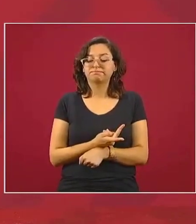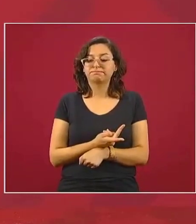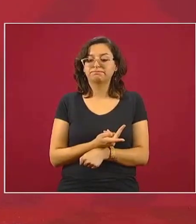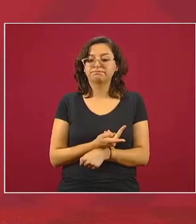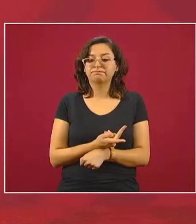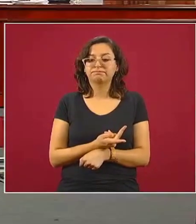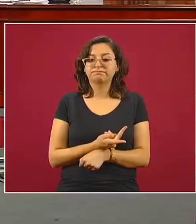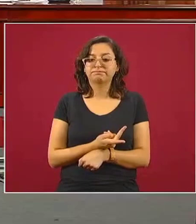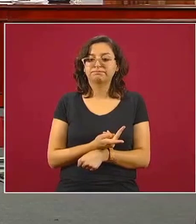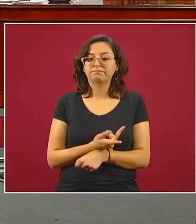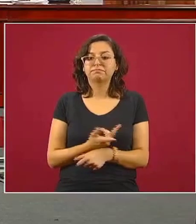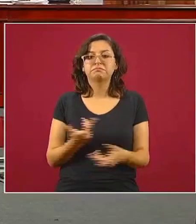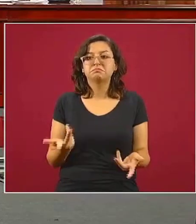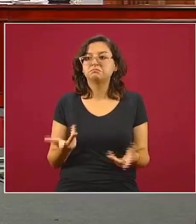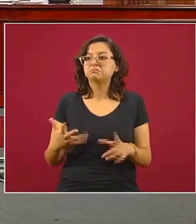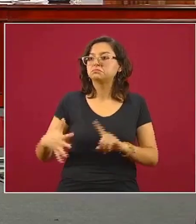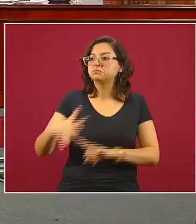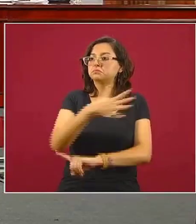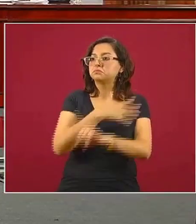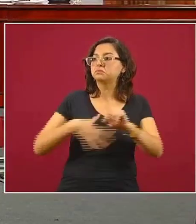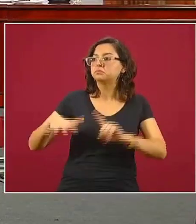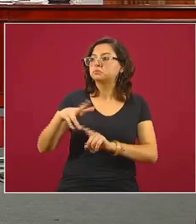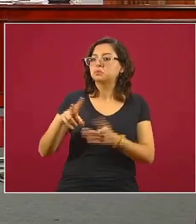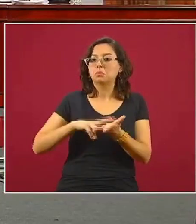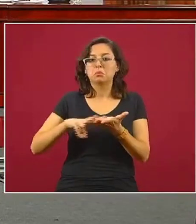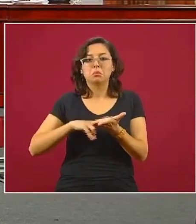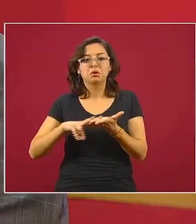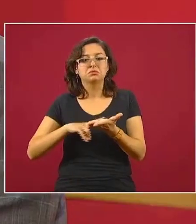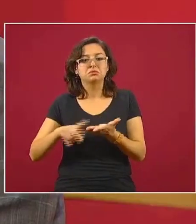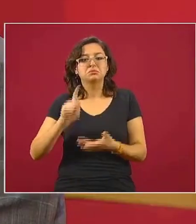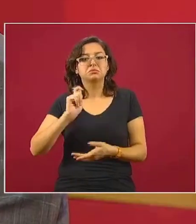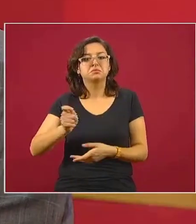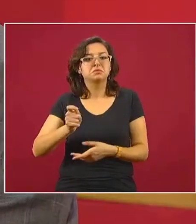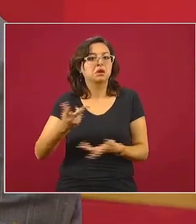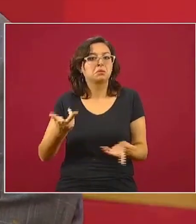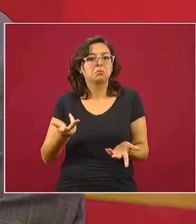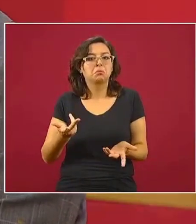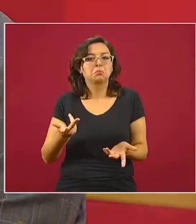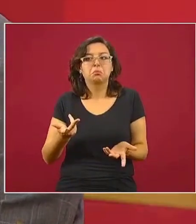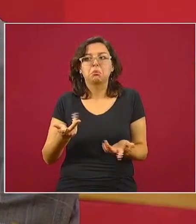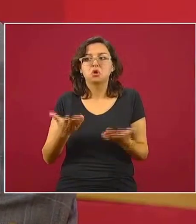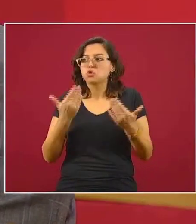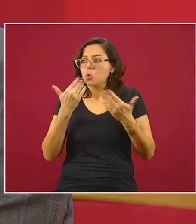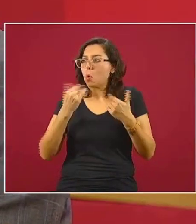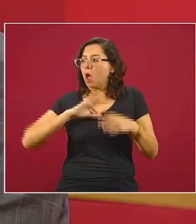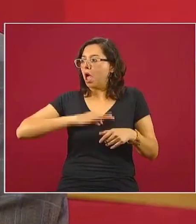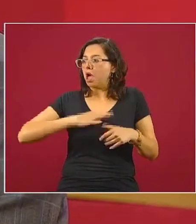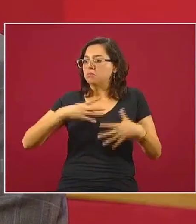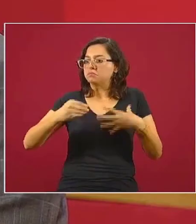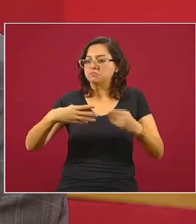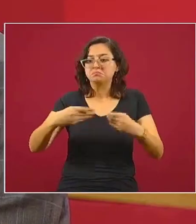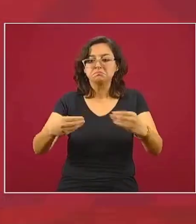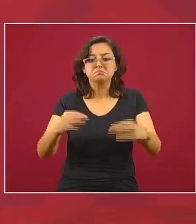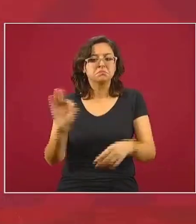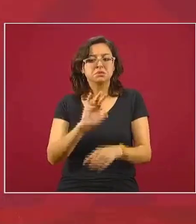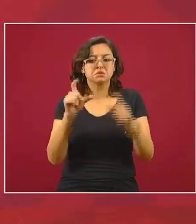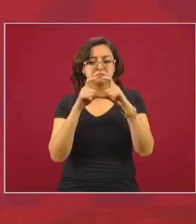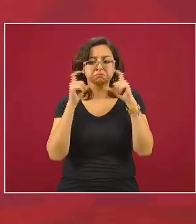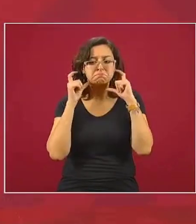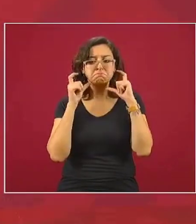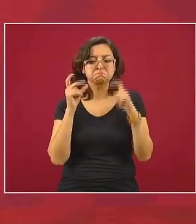si está en verde el semáforo es que ya es seguro asistir entonces podría no ser necesario